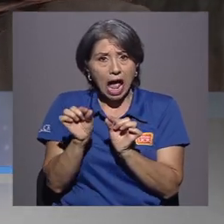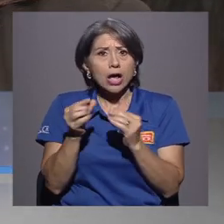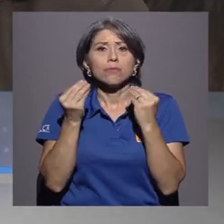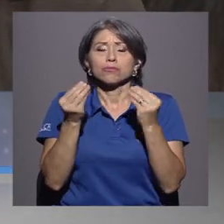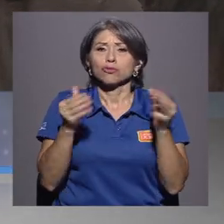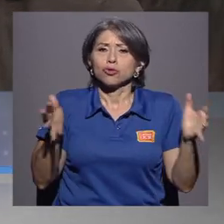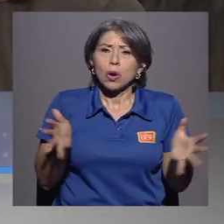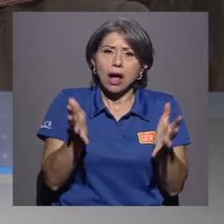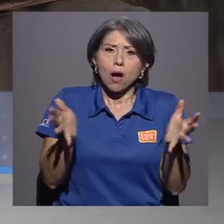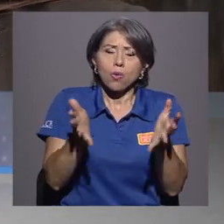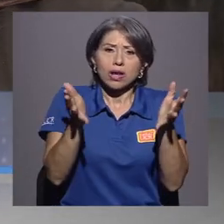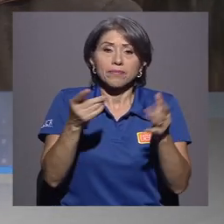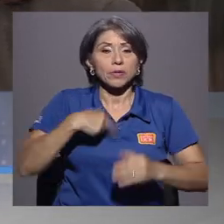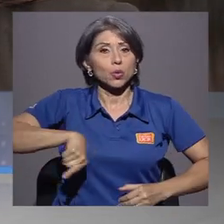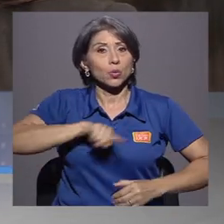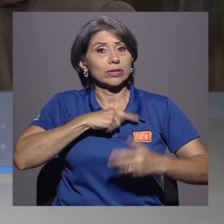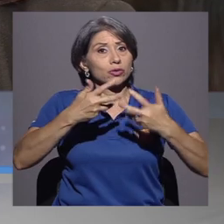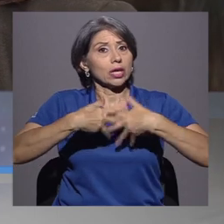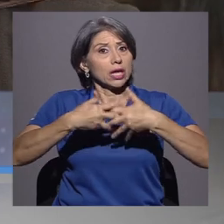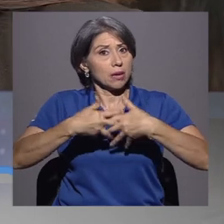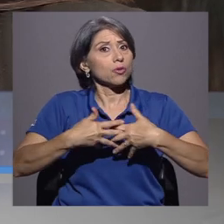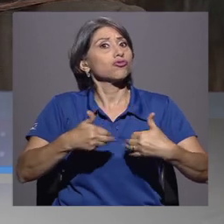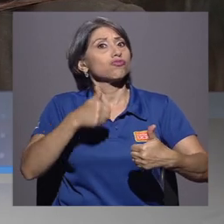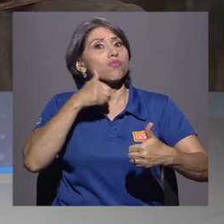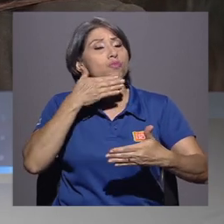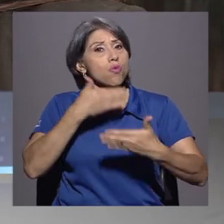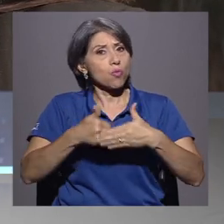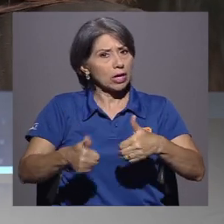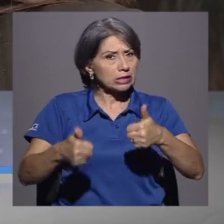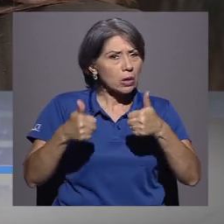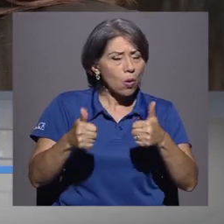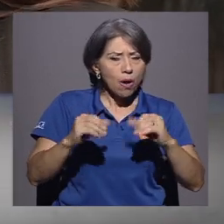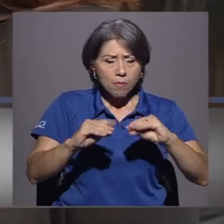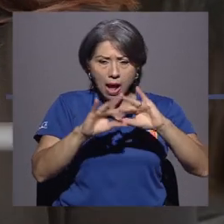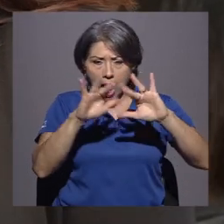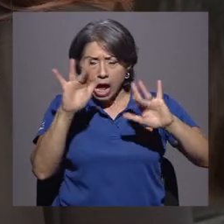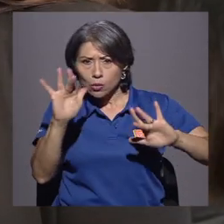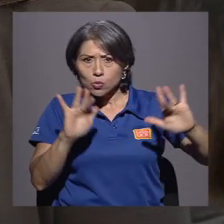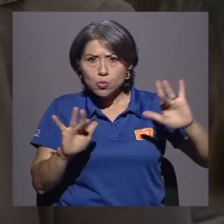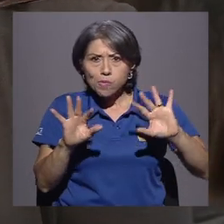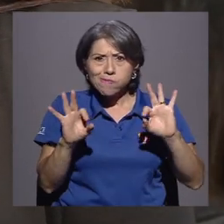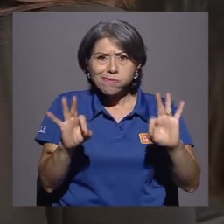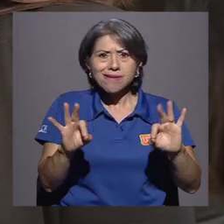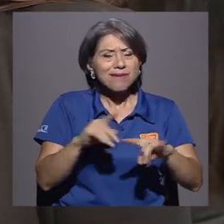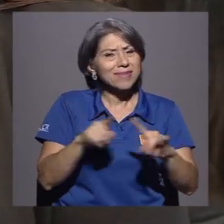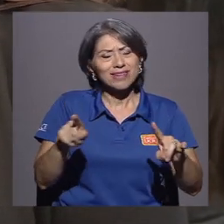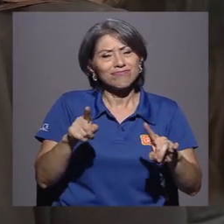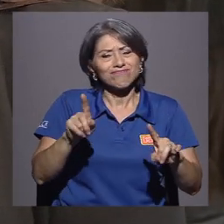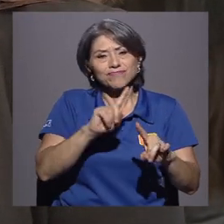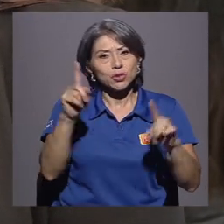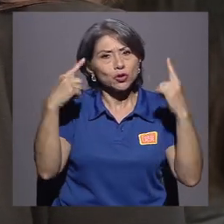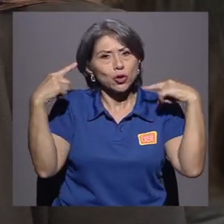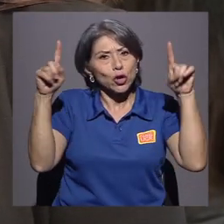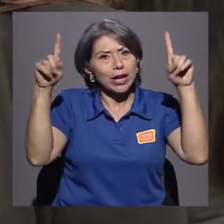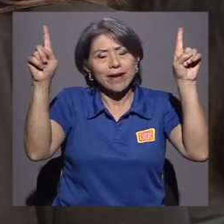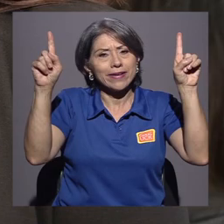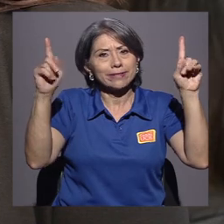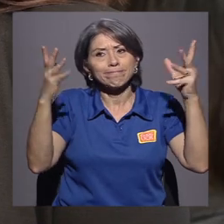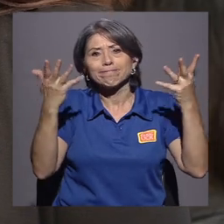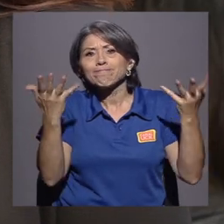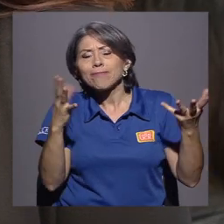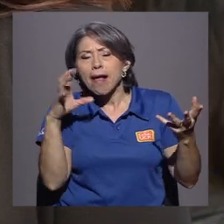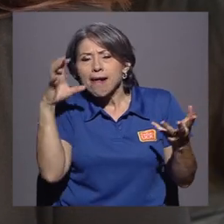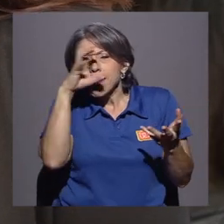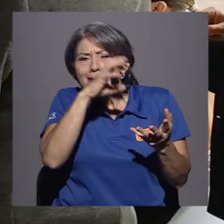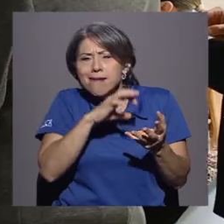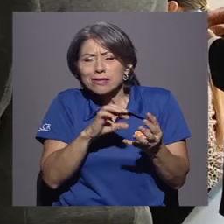auge y nuestros equipos a pesar de tener muy buena resolución y alta magnificación, no lograban encontrar